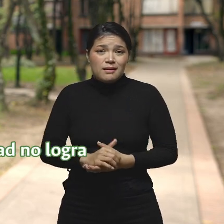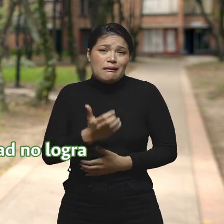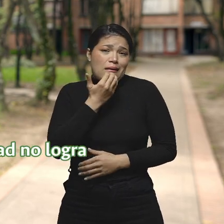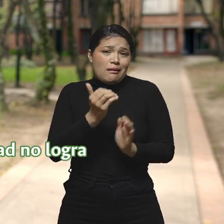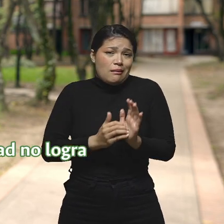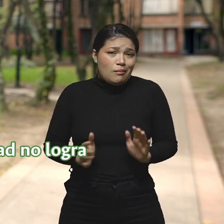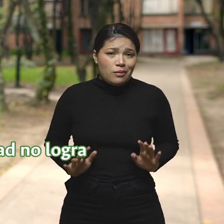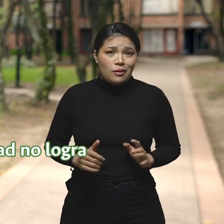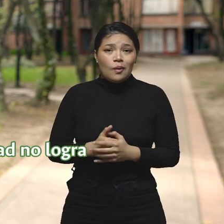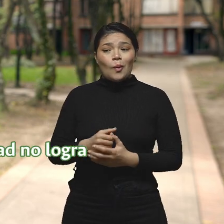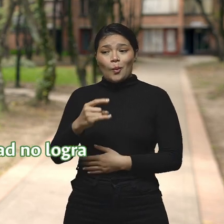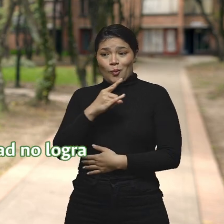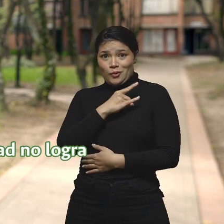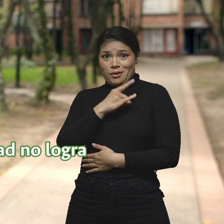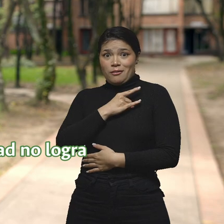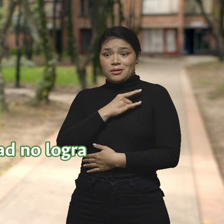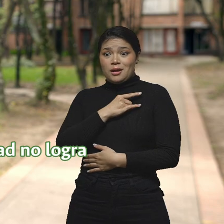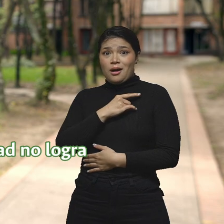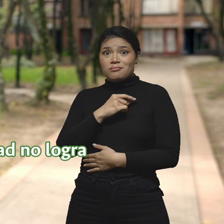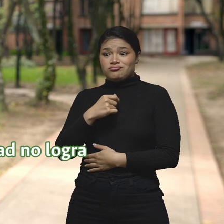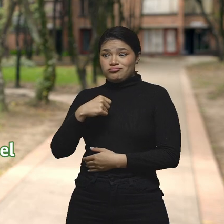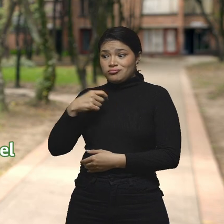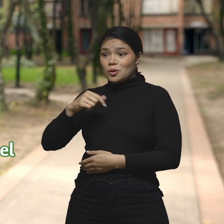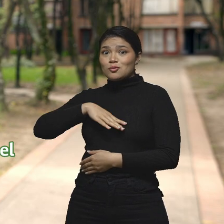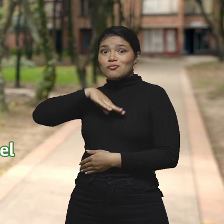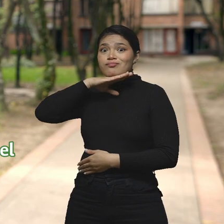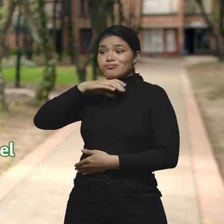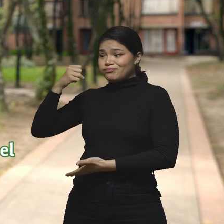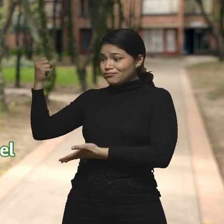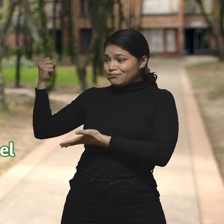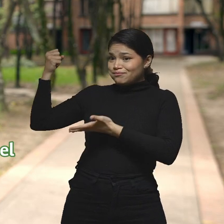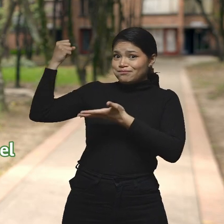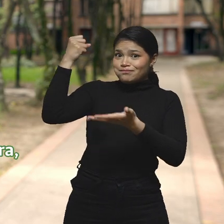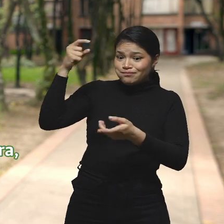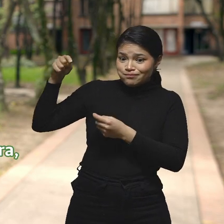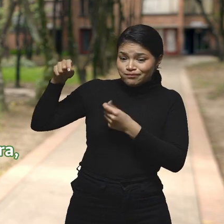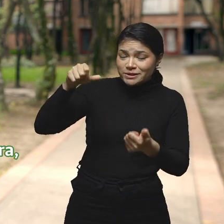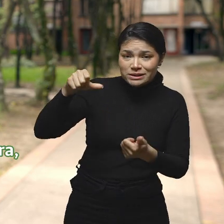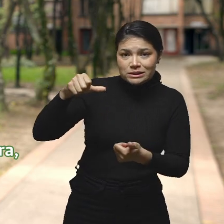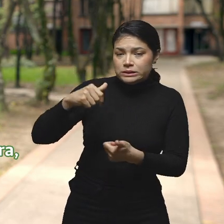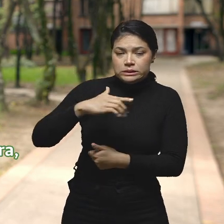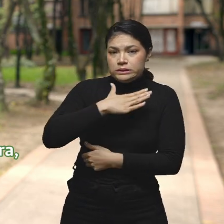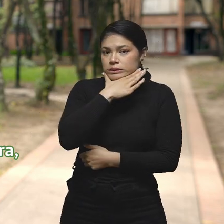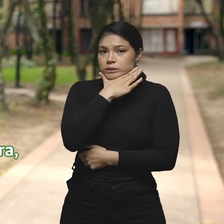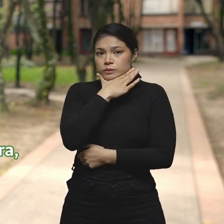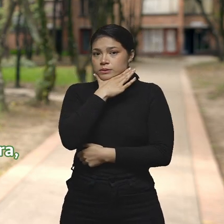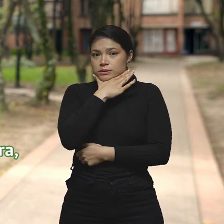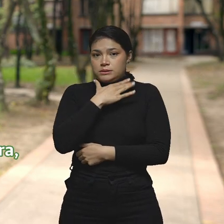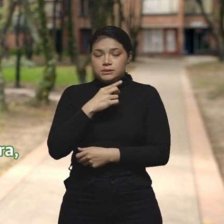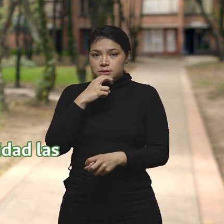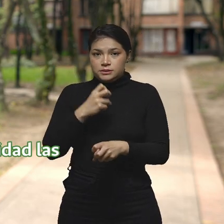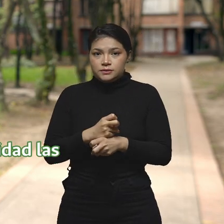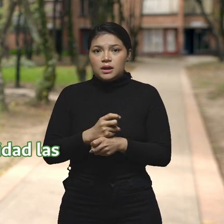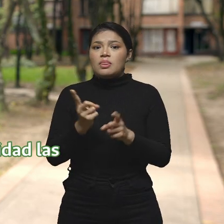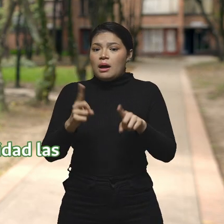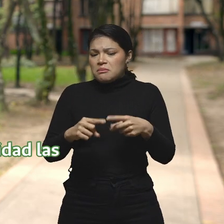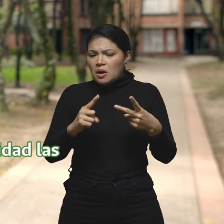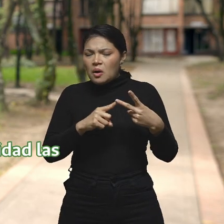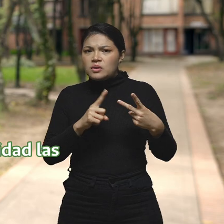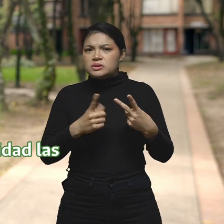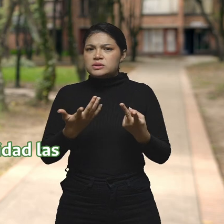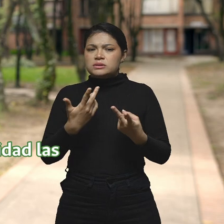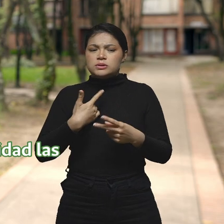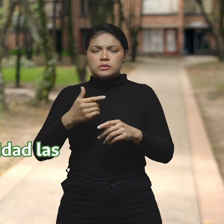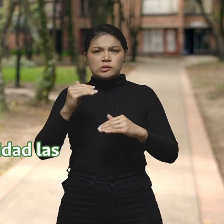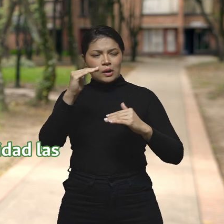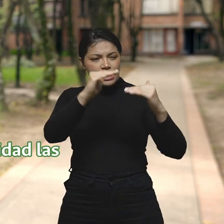por ejemplo, cómo la universidad no logra tener la cobertura que el país aspiraría que tuviera, cómo también